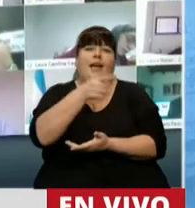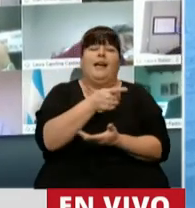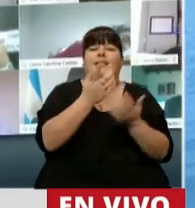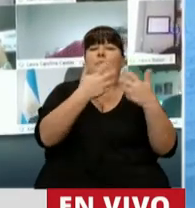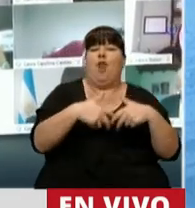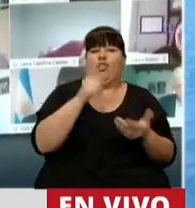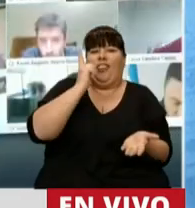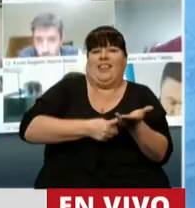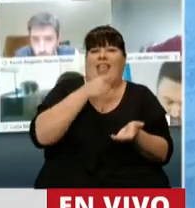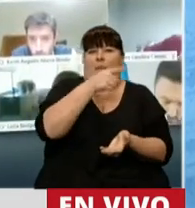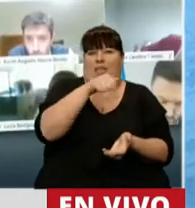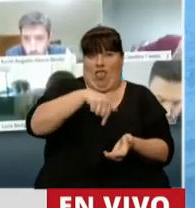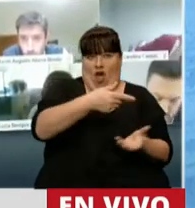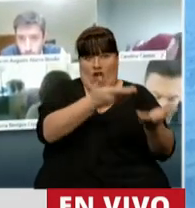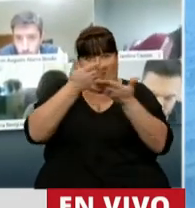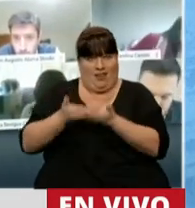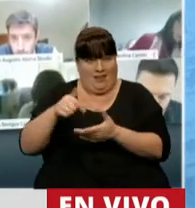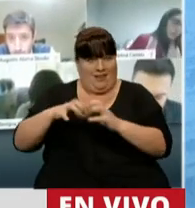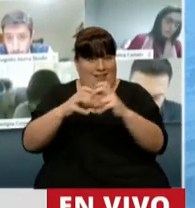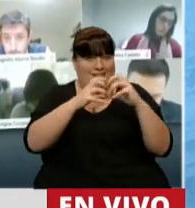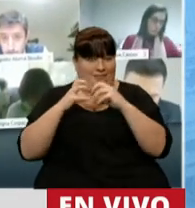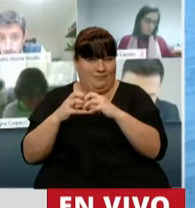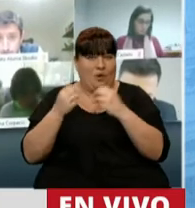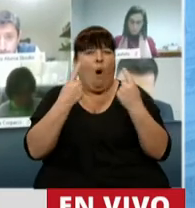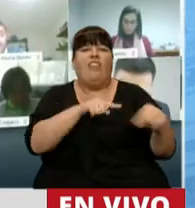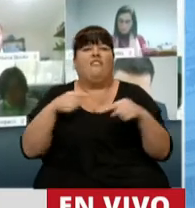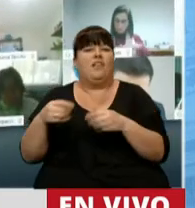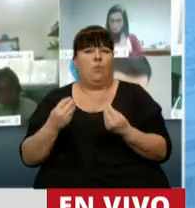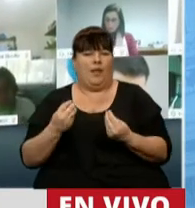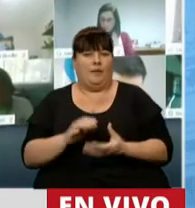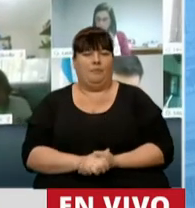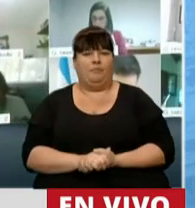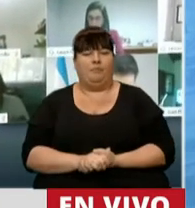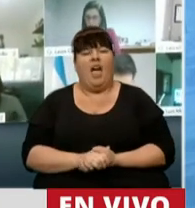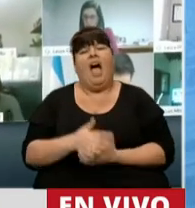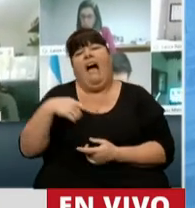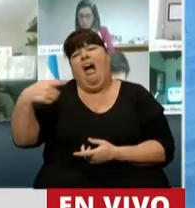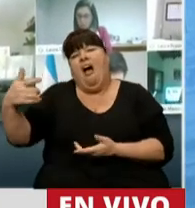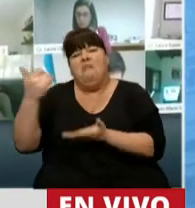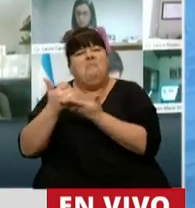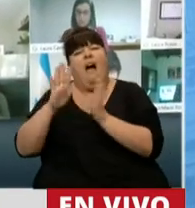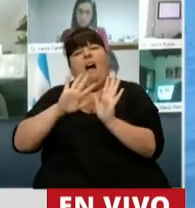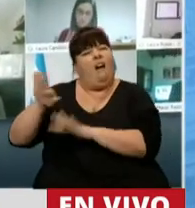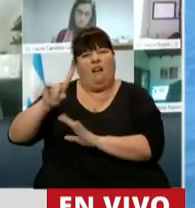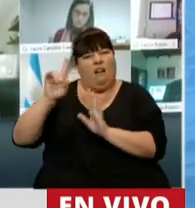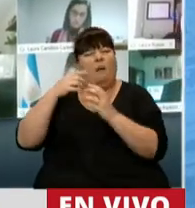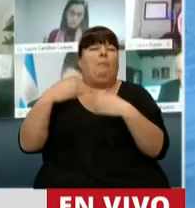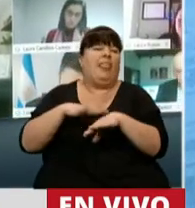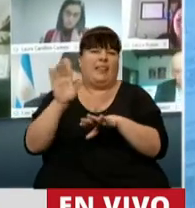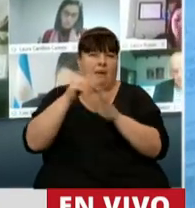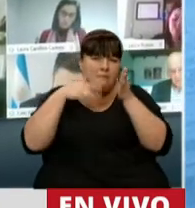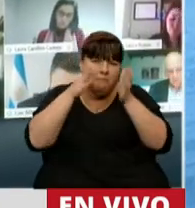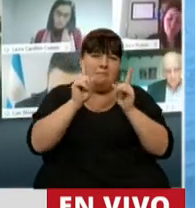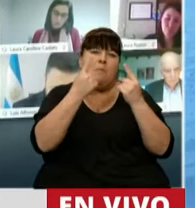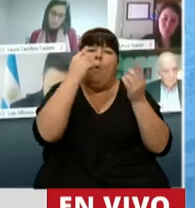entre el dictamen que hoy se está tratando como de mayoría. Hay otras menores, pero no quisiera perder tiempo